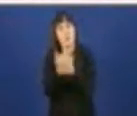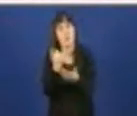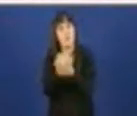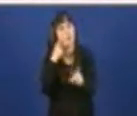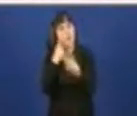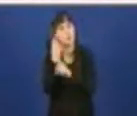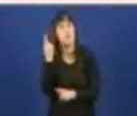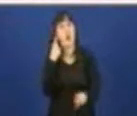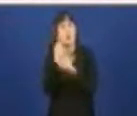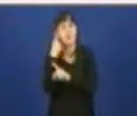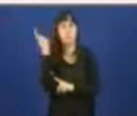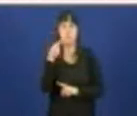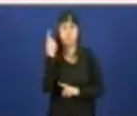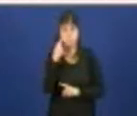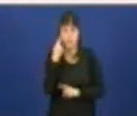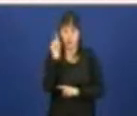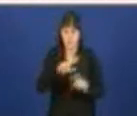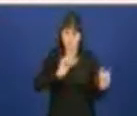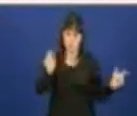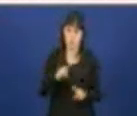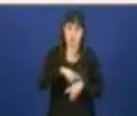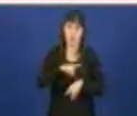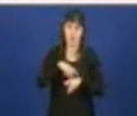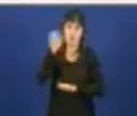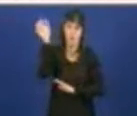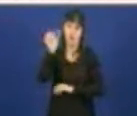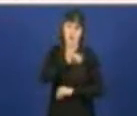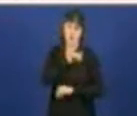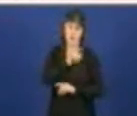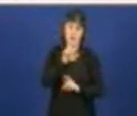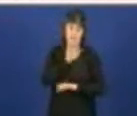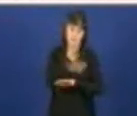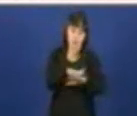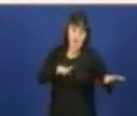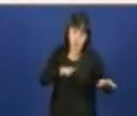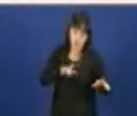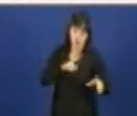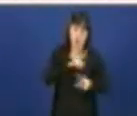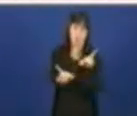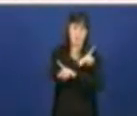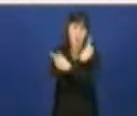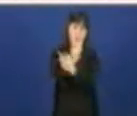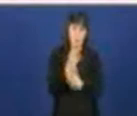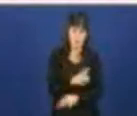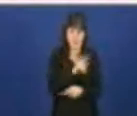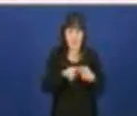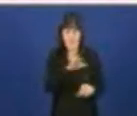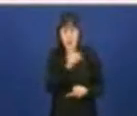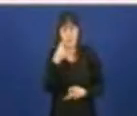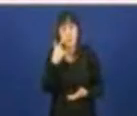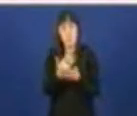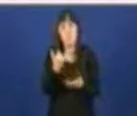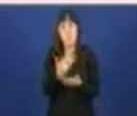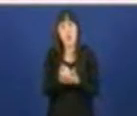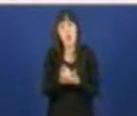reducir o tempo de espera na maioria das consultas e na maioria das probas diagnósticas sobre